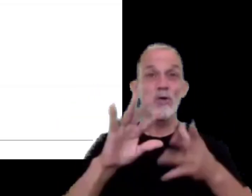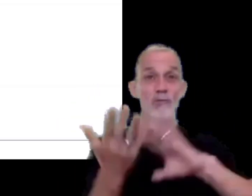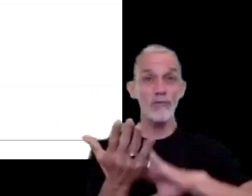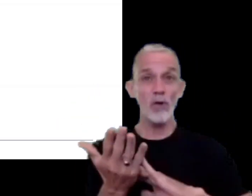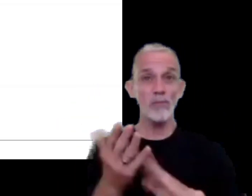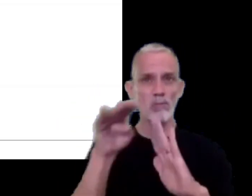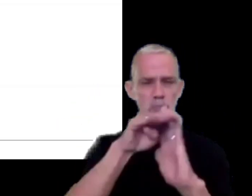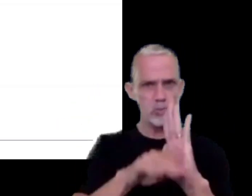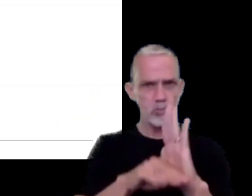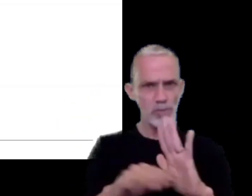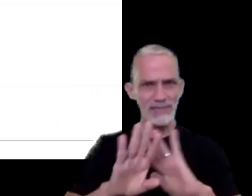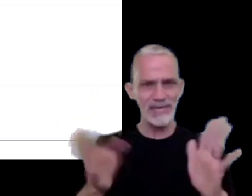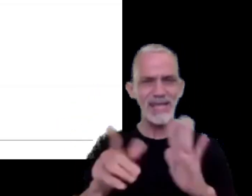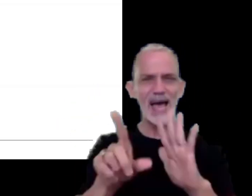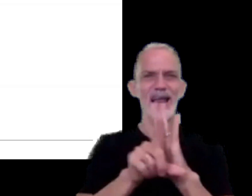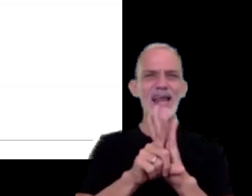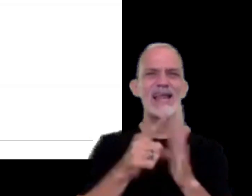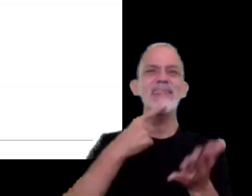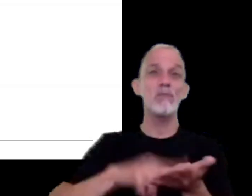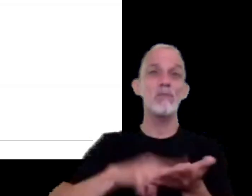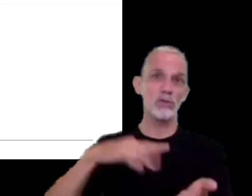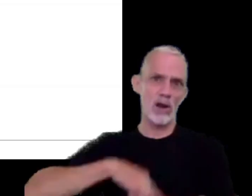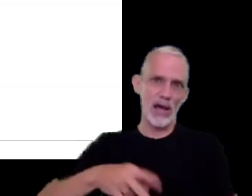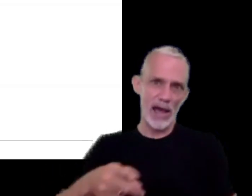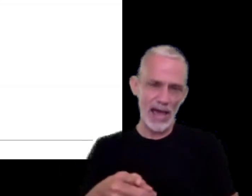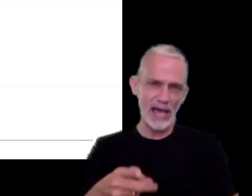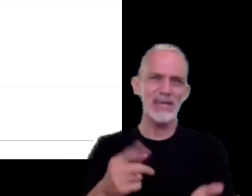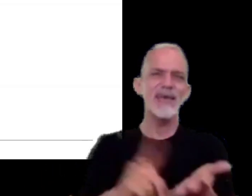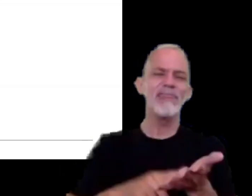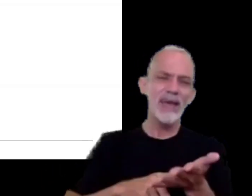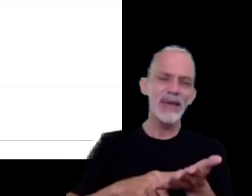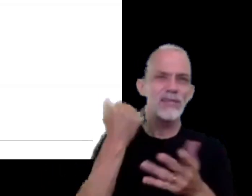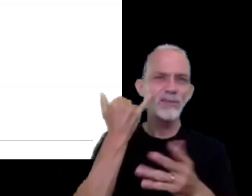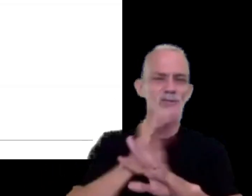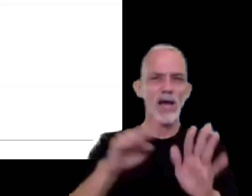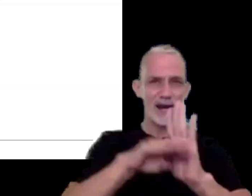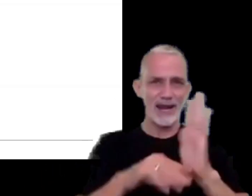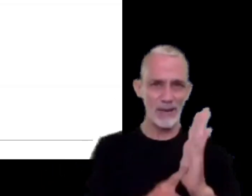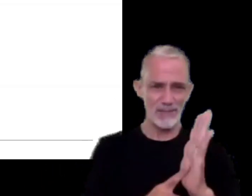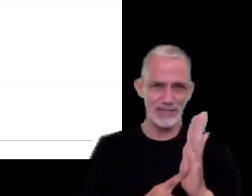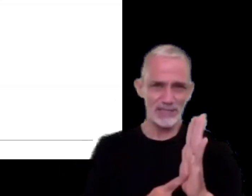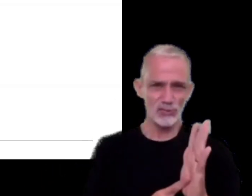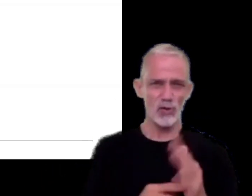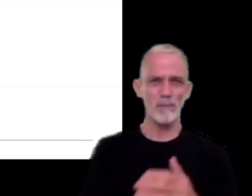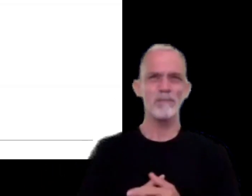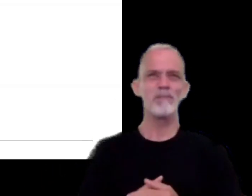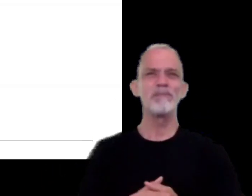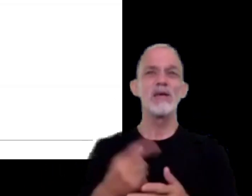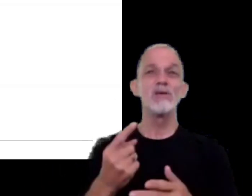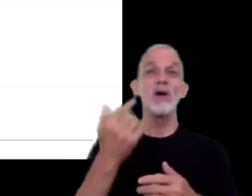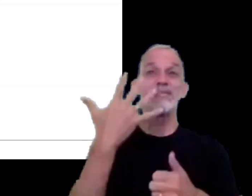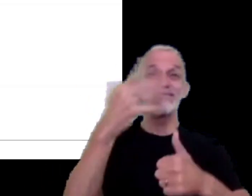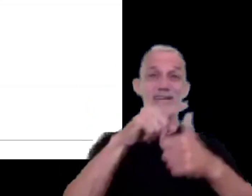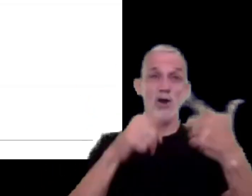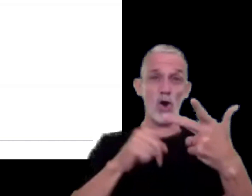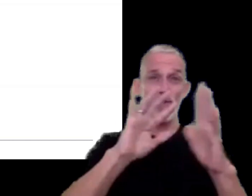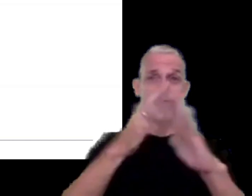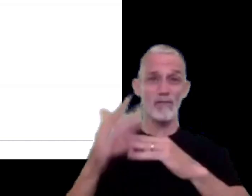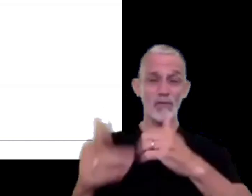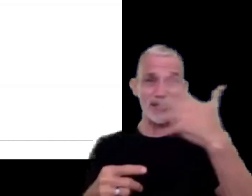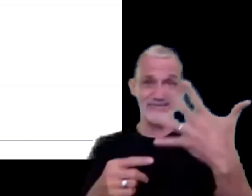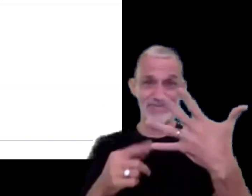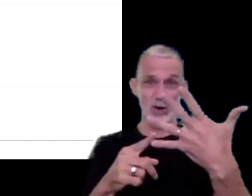establecidos en la ley de impuesto a las ganancias y en su decreto reglamentario que son cinco métodos digamos